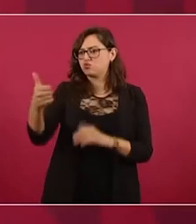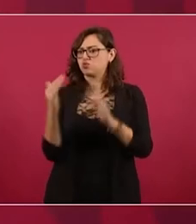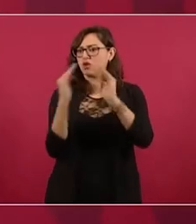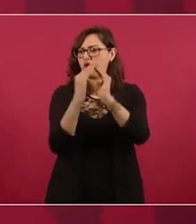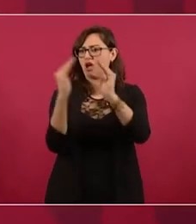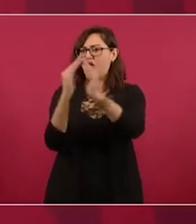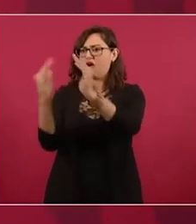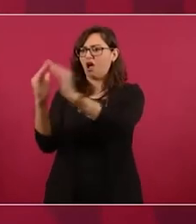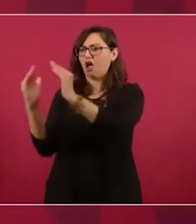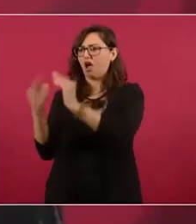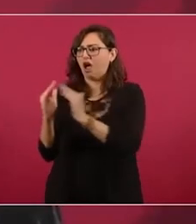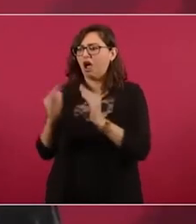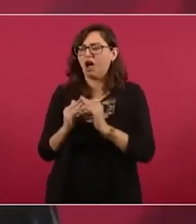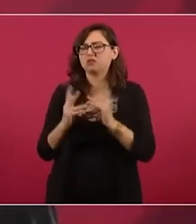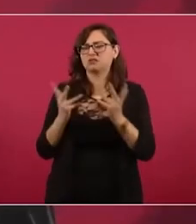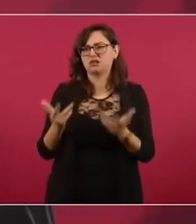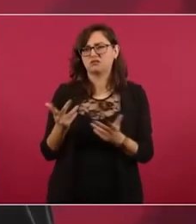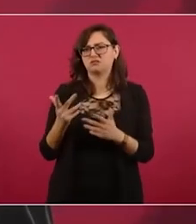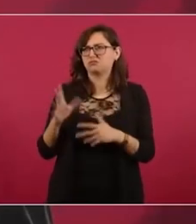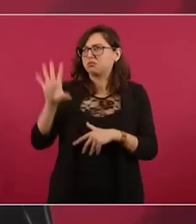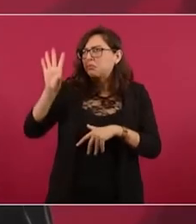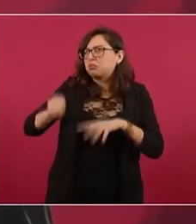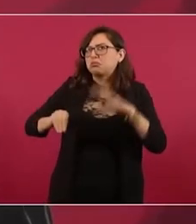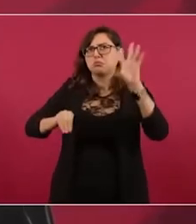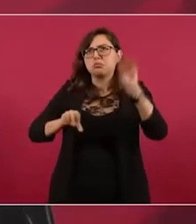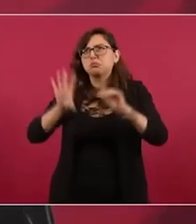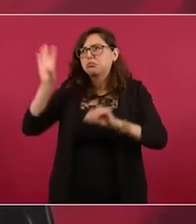una campaña con ese propósito